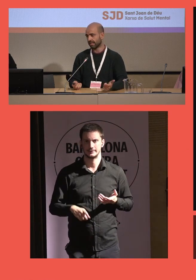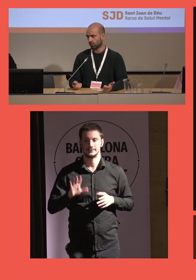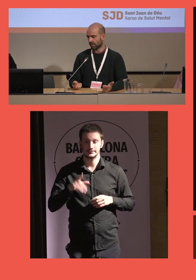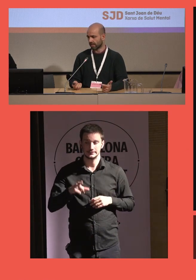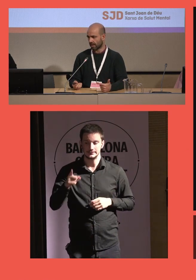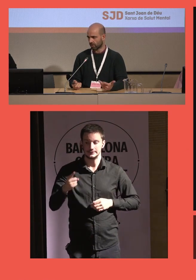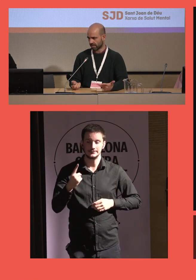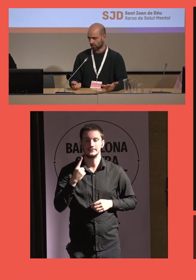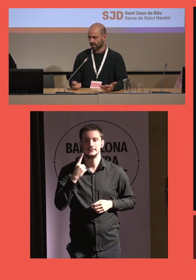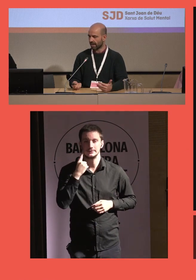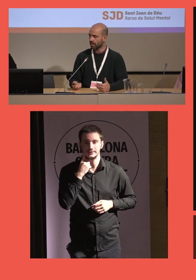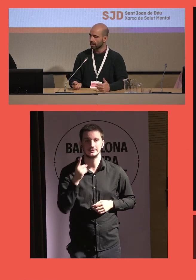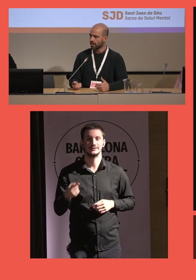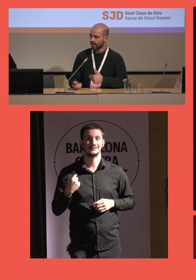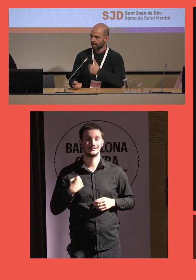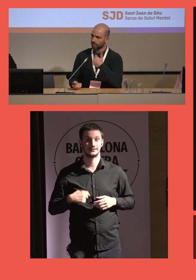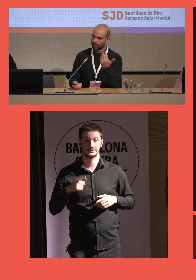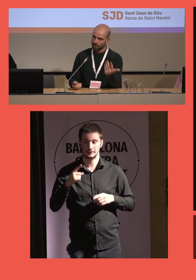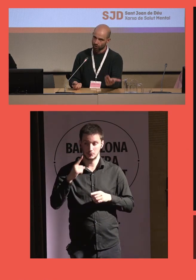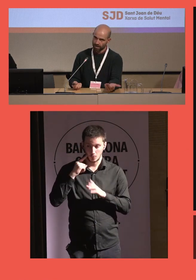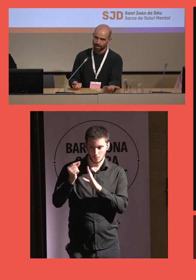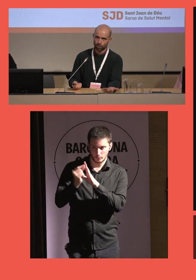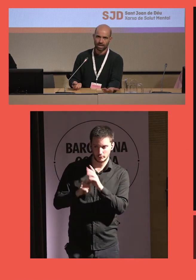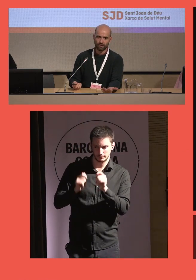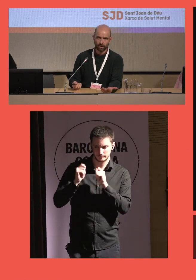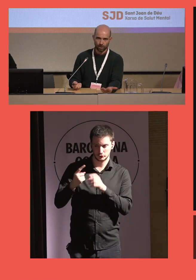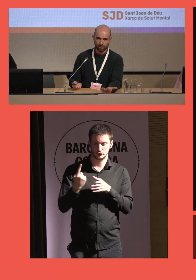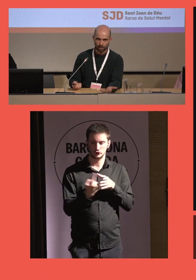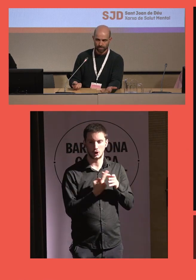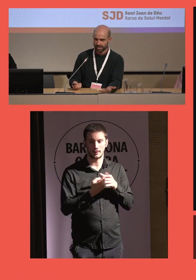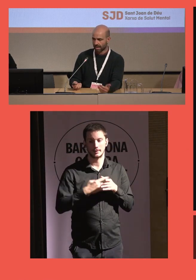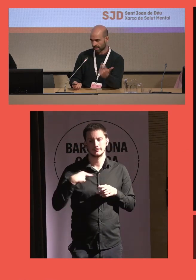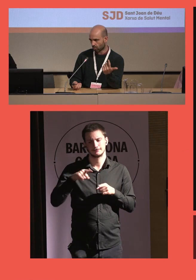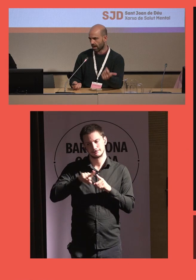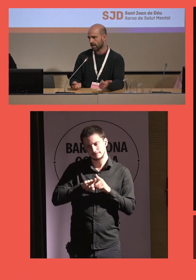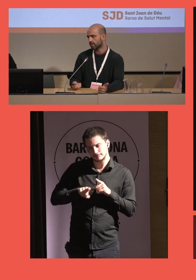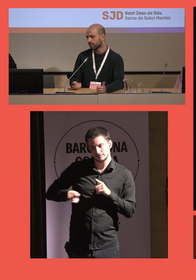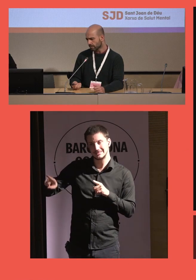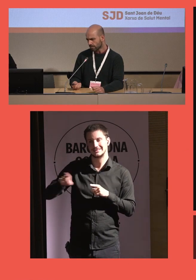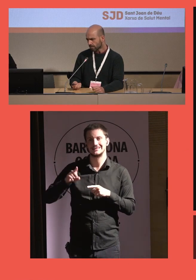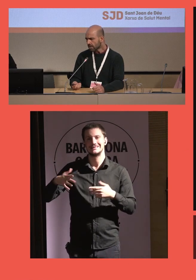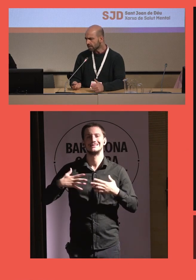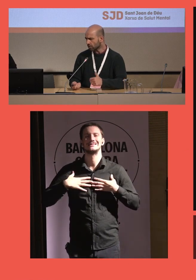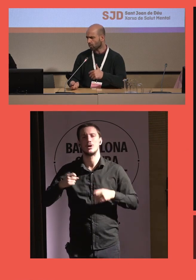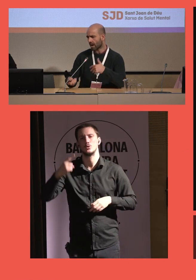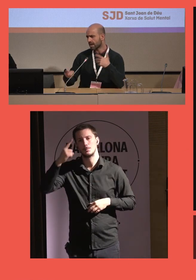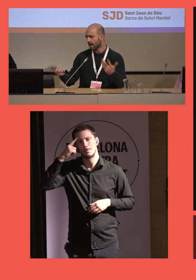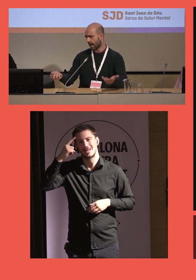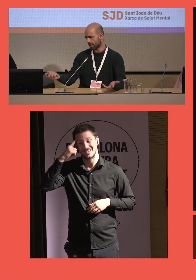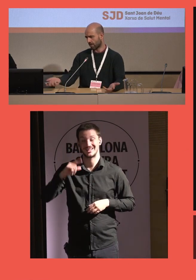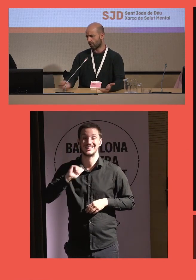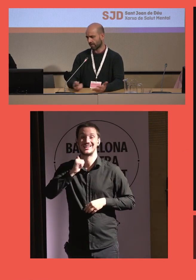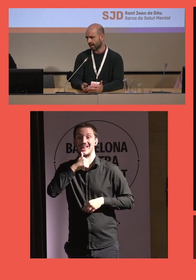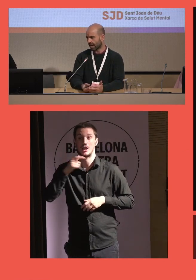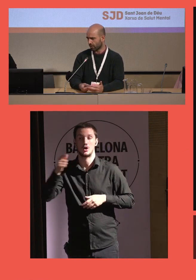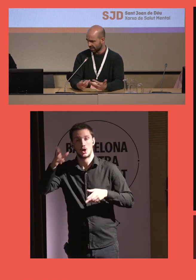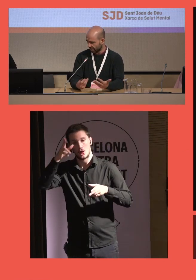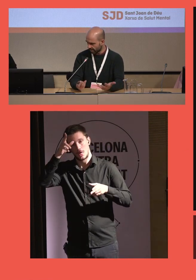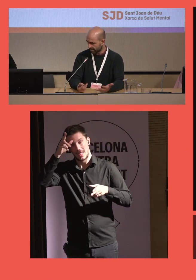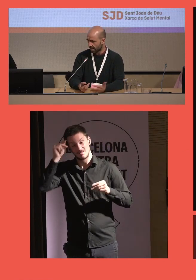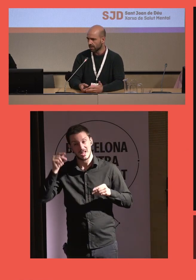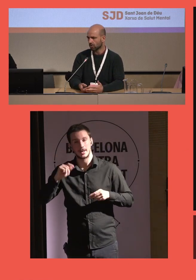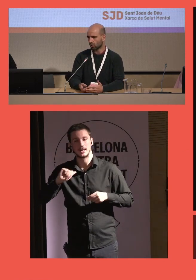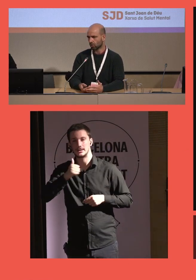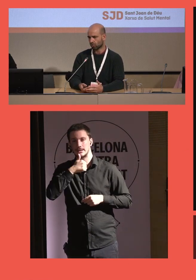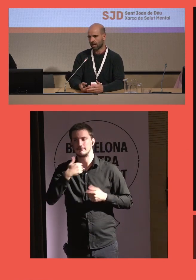validada tiene estos indicadores de soledad, lo derivamos al enfermero de salud mental que es Juan y entonces Juan hace un abordaje, hace